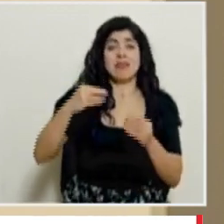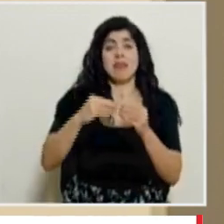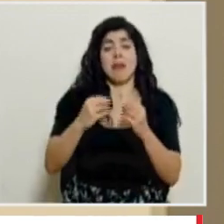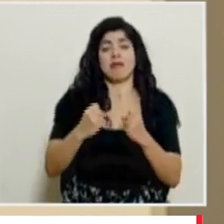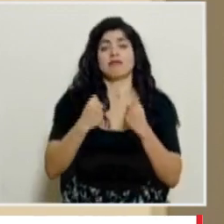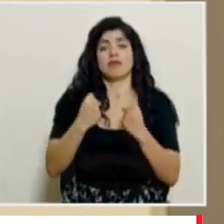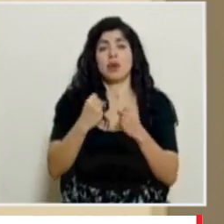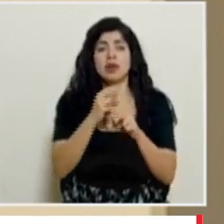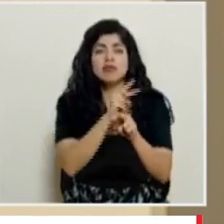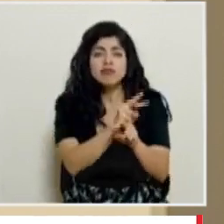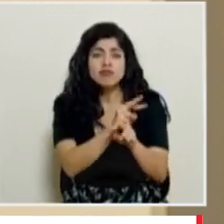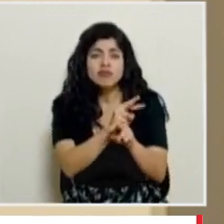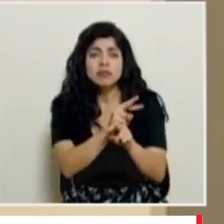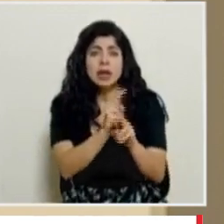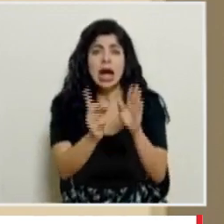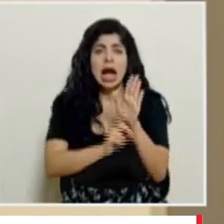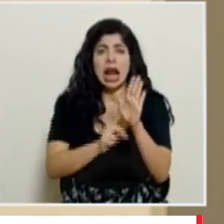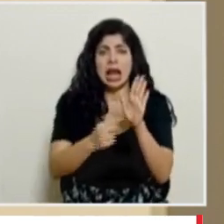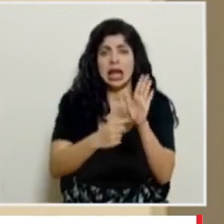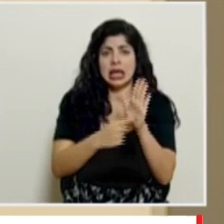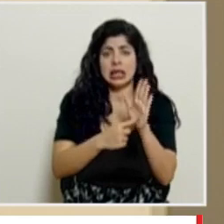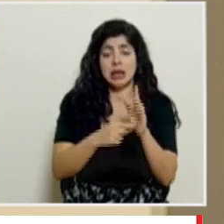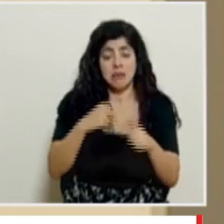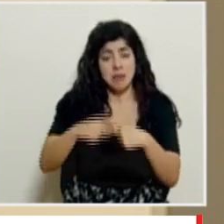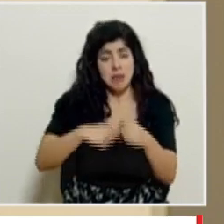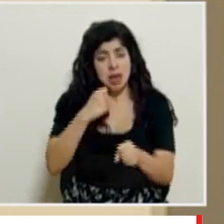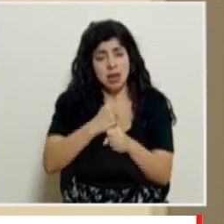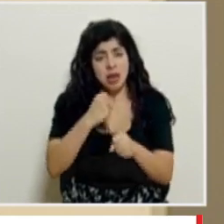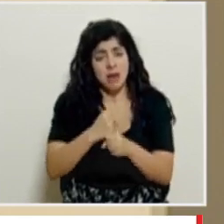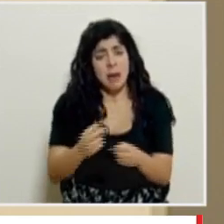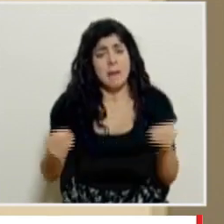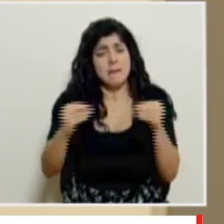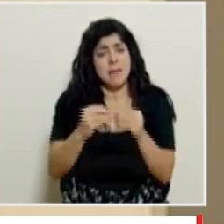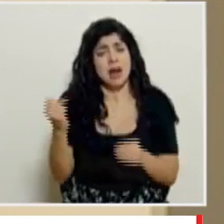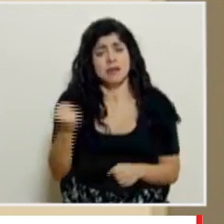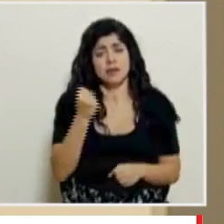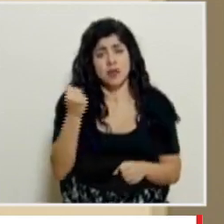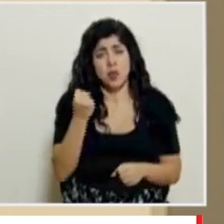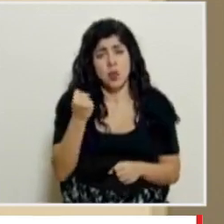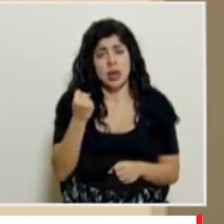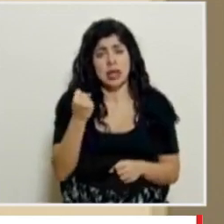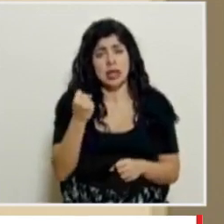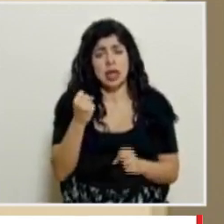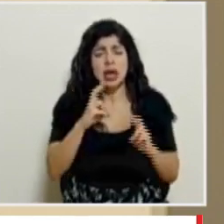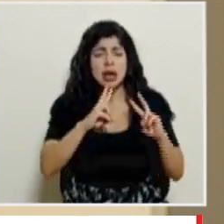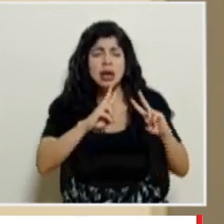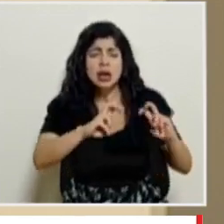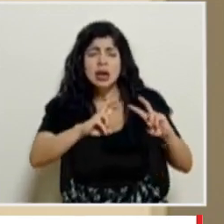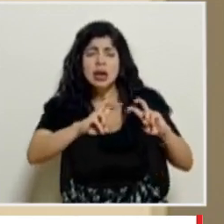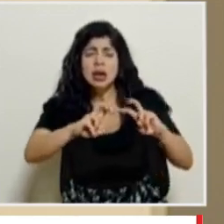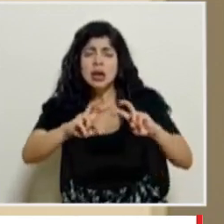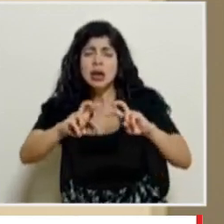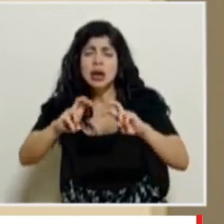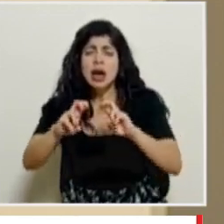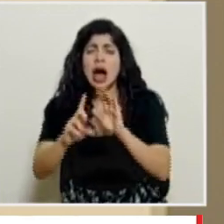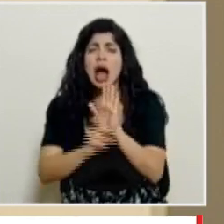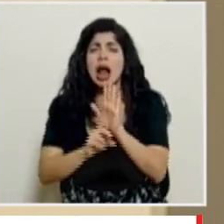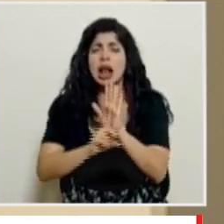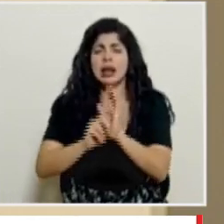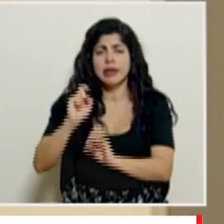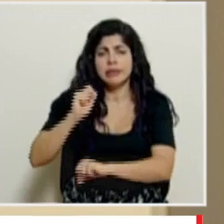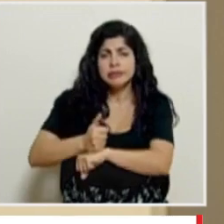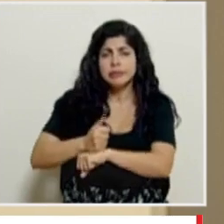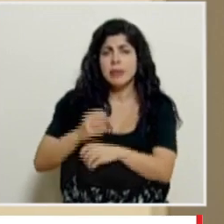de seguimiento, los modelos de alerta. Vamos a trabajar muy fuertemente en precisar las alertas